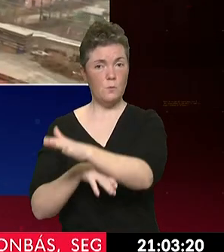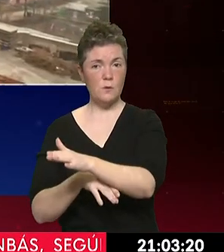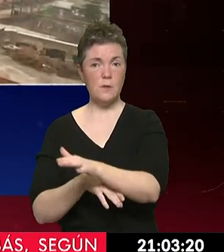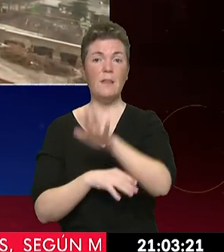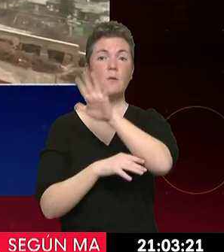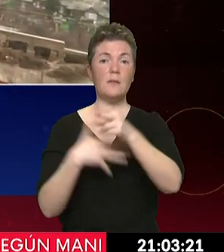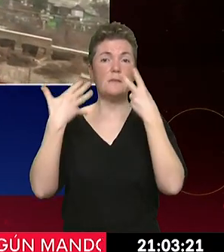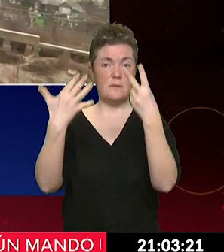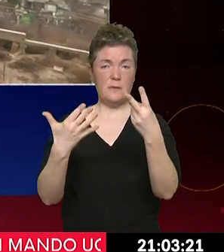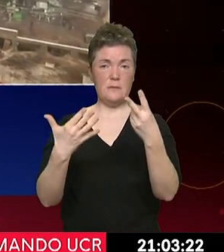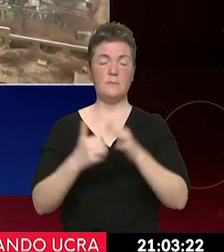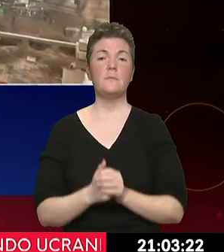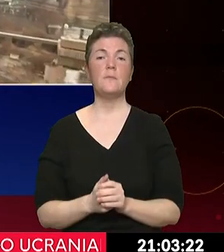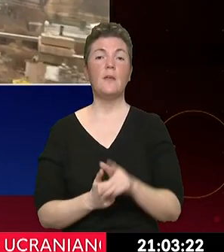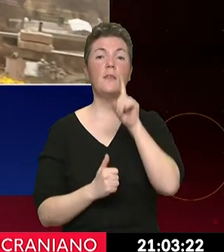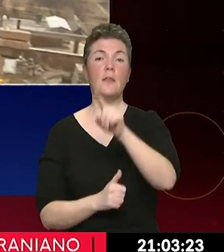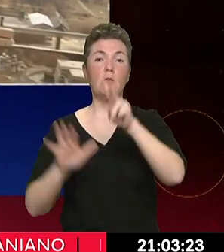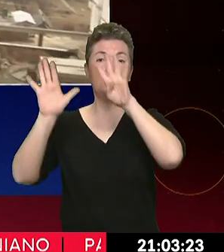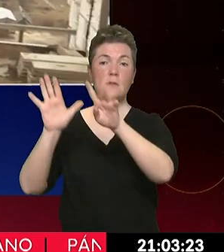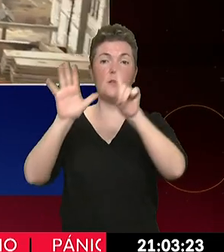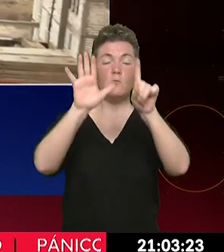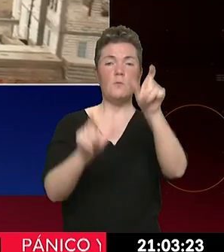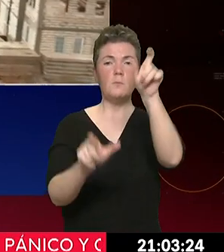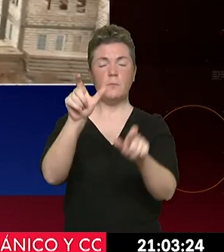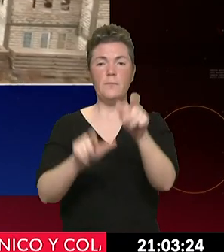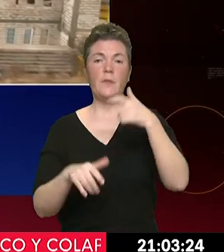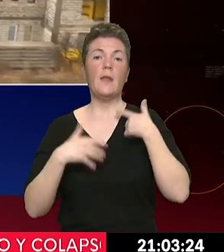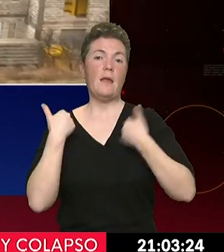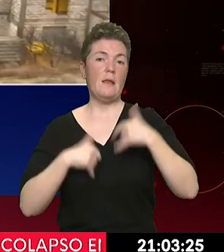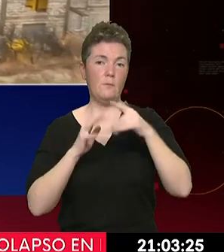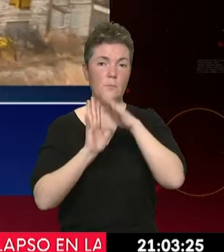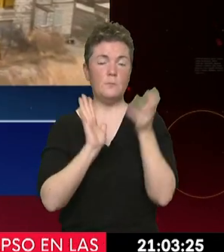57 y que hay 169 heridos, al menos en todo el país.